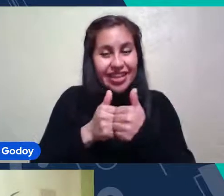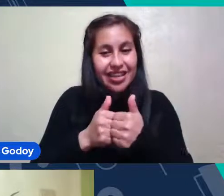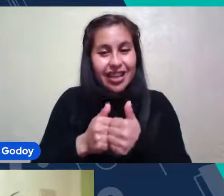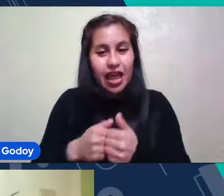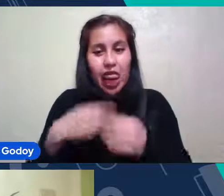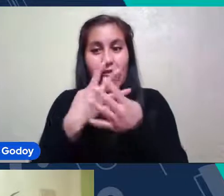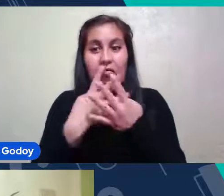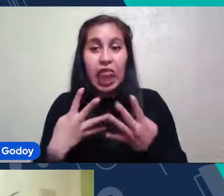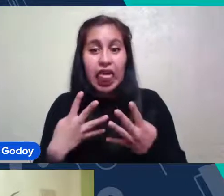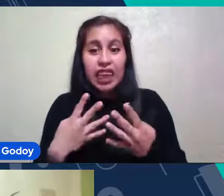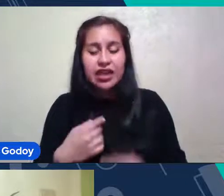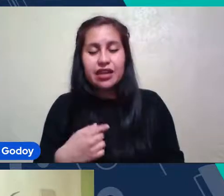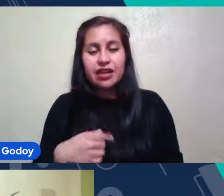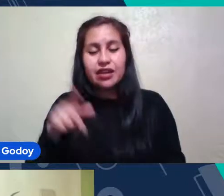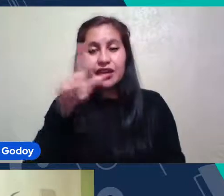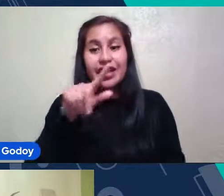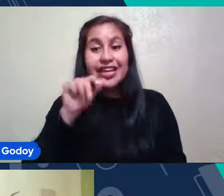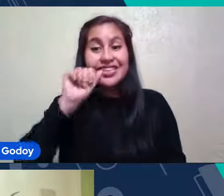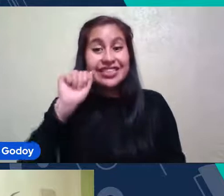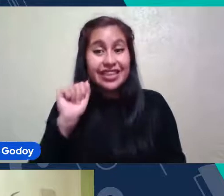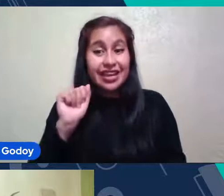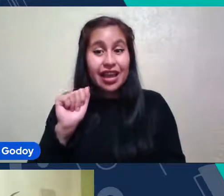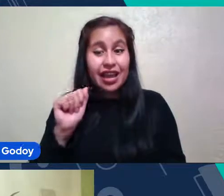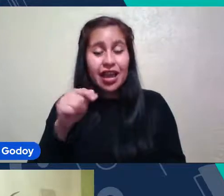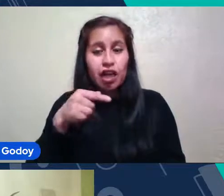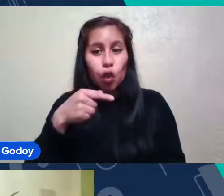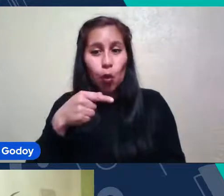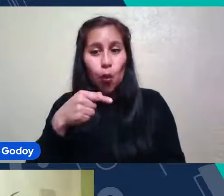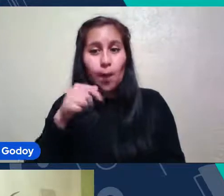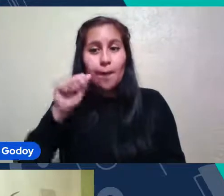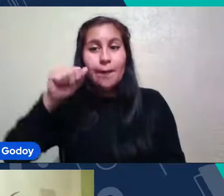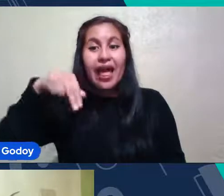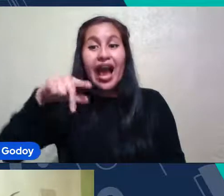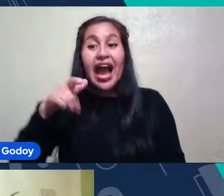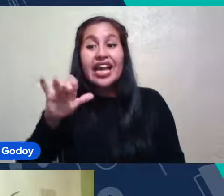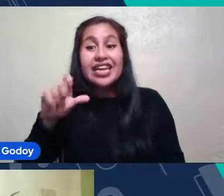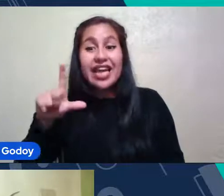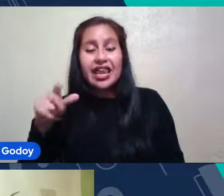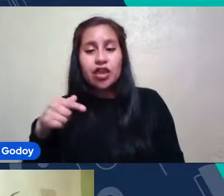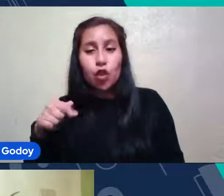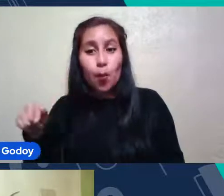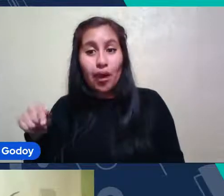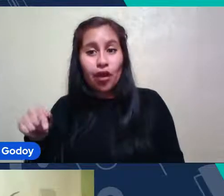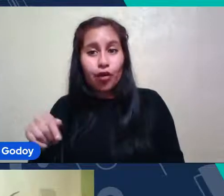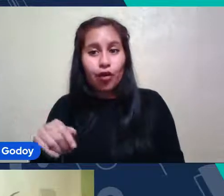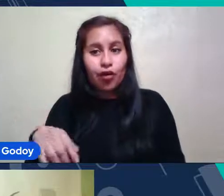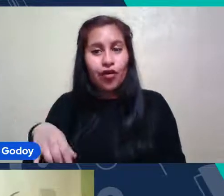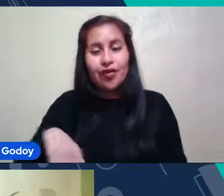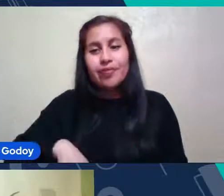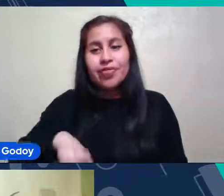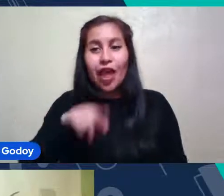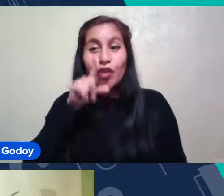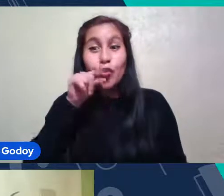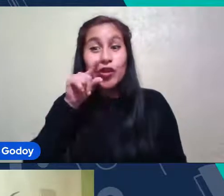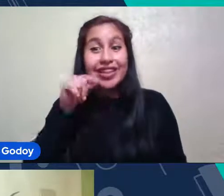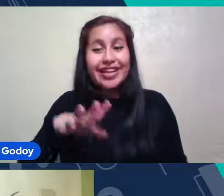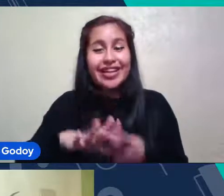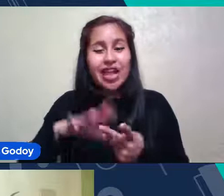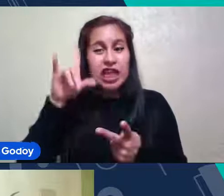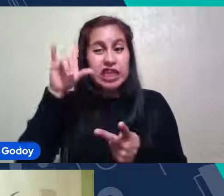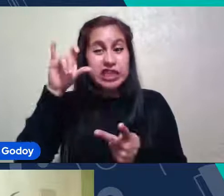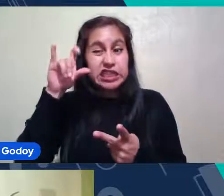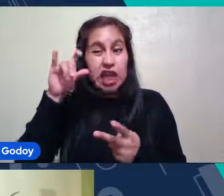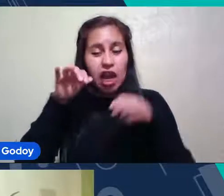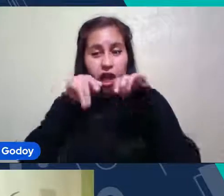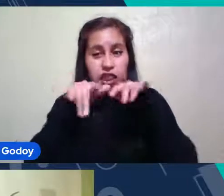Redes Personales Soy Sangel Guión Bajo En Twitter En Instagram Que Son Las Que Más Usos Para Difundir Y También